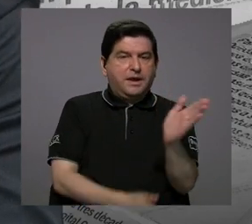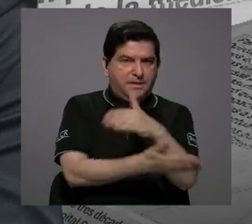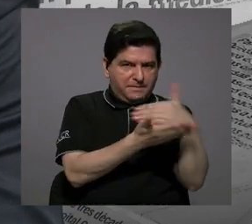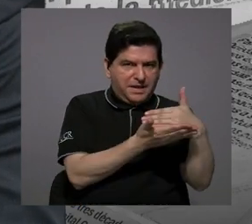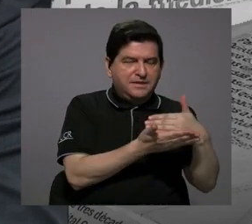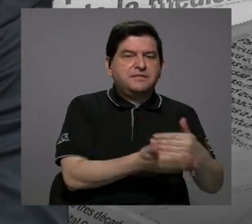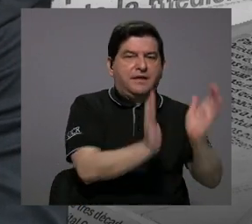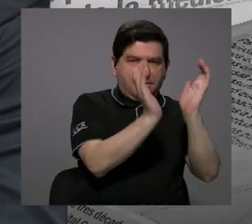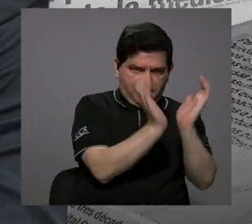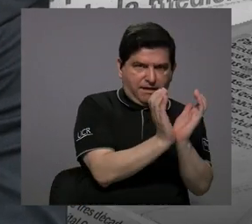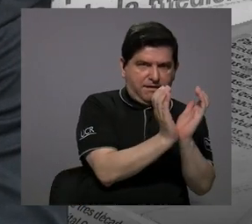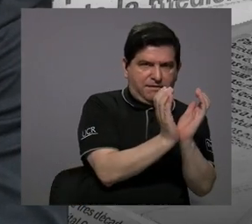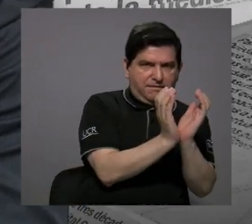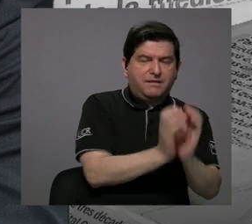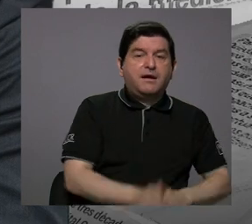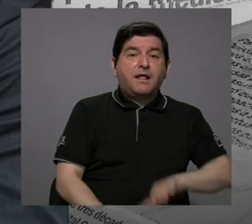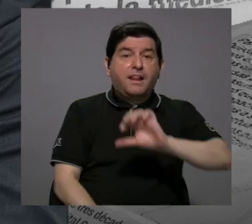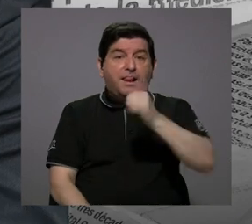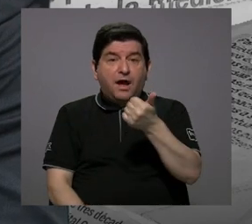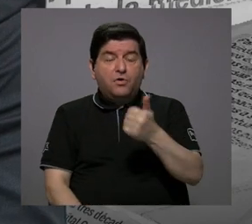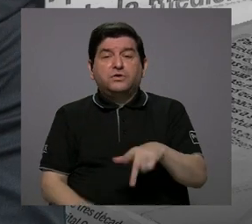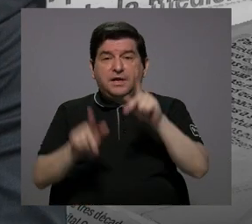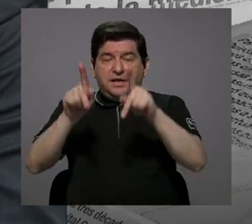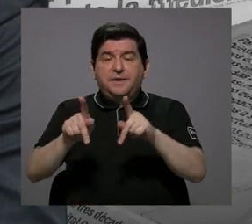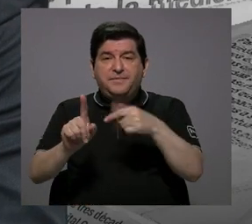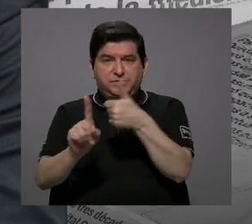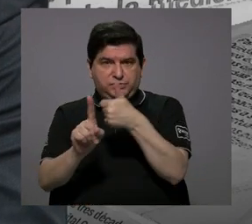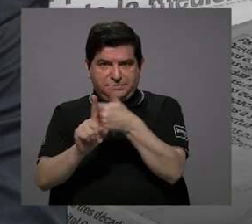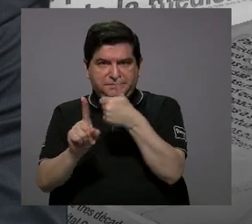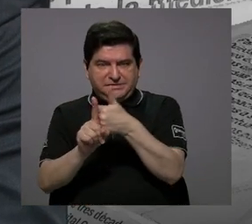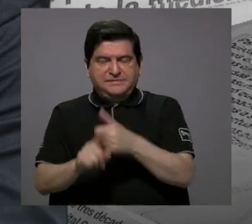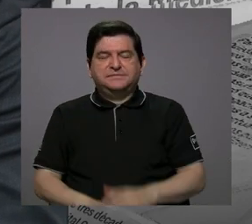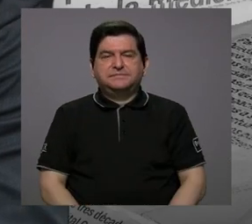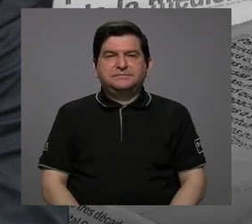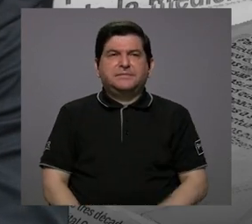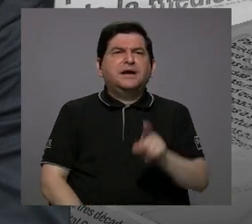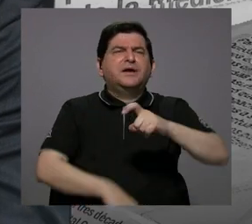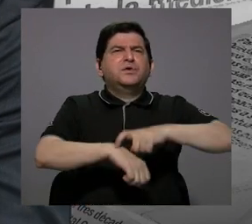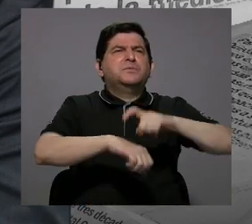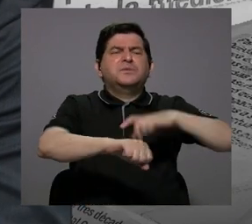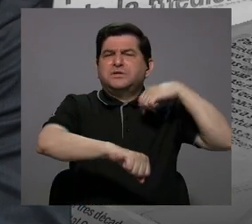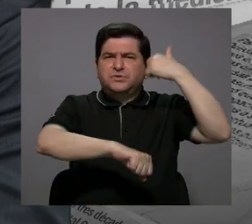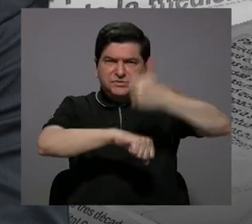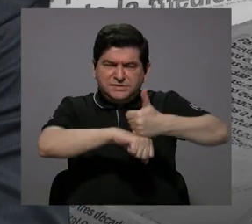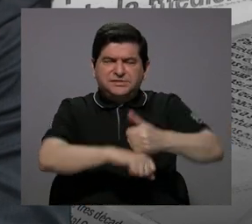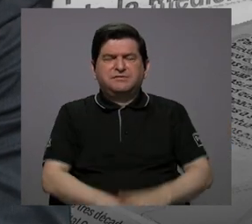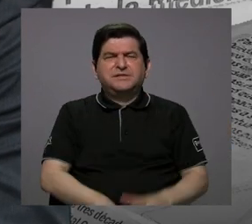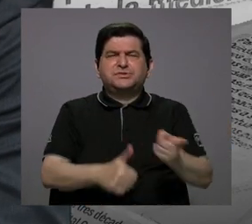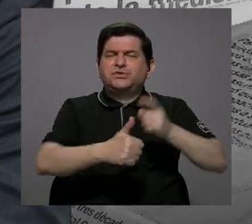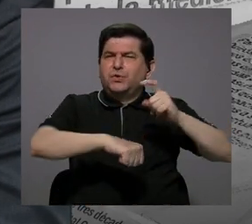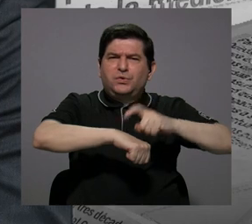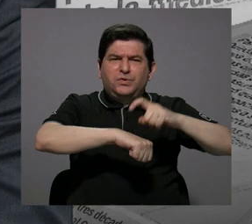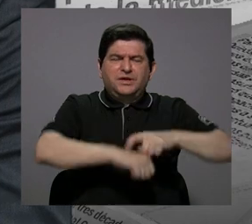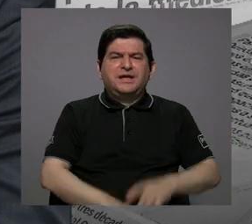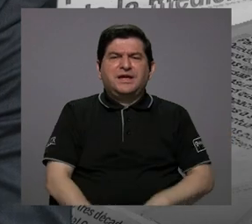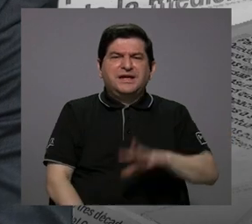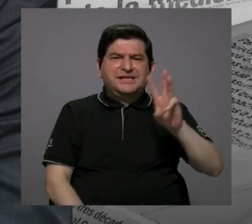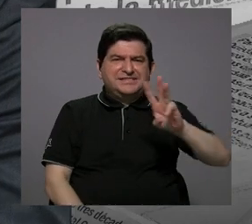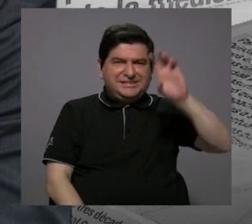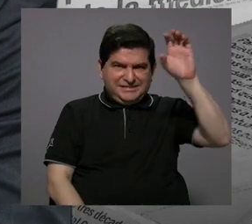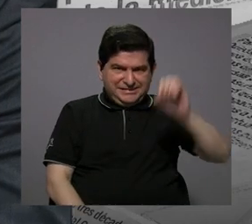parte de la caja, y la otra el asegurado. En un momento se determinó, por lo menos a priori, que iba a ser un